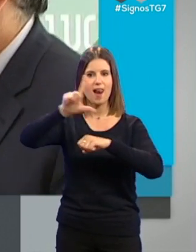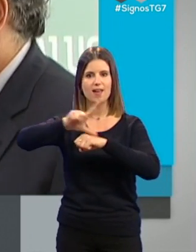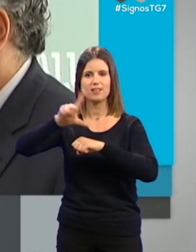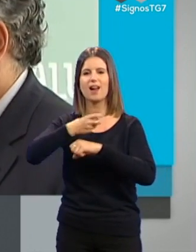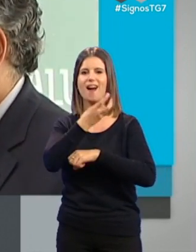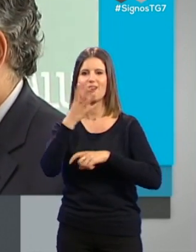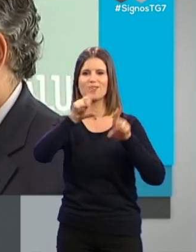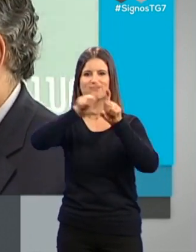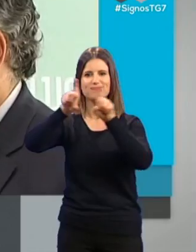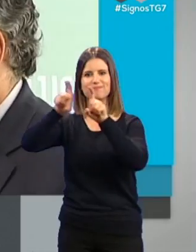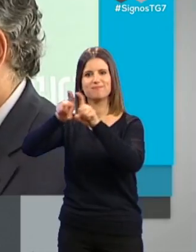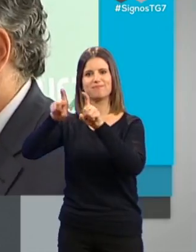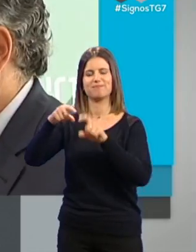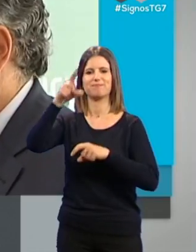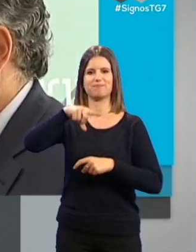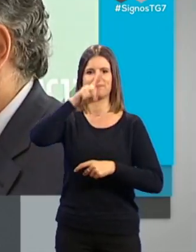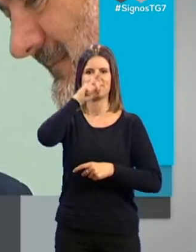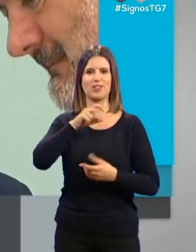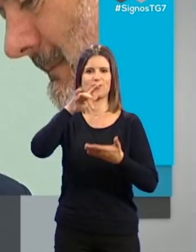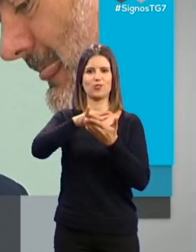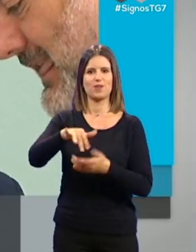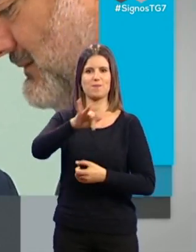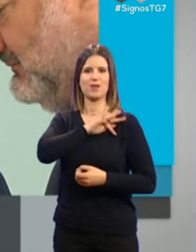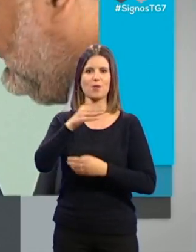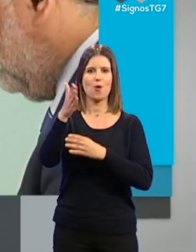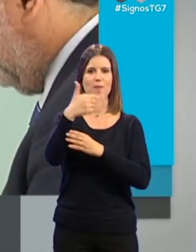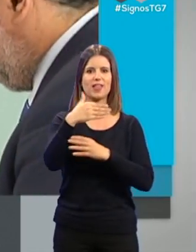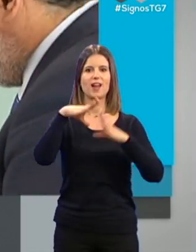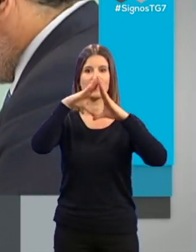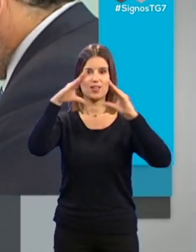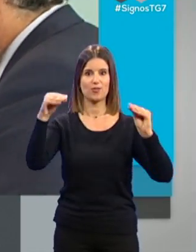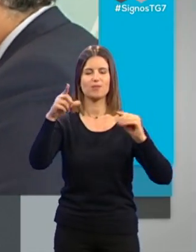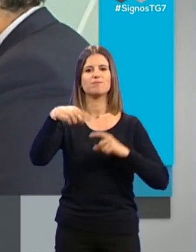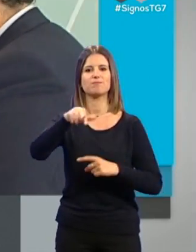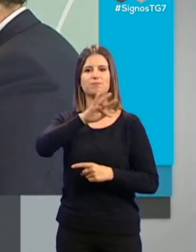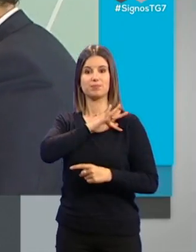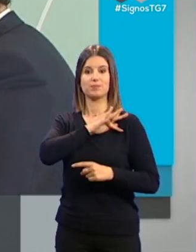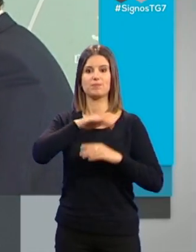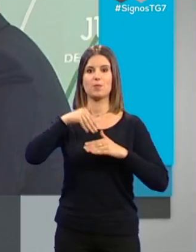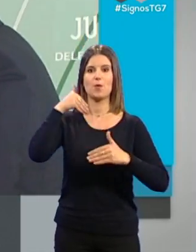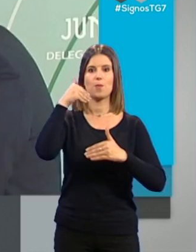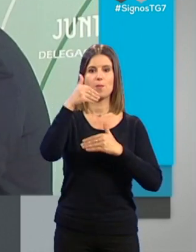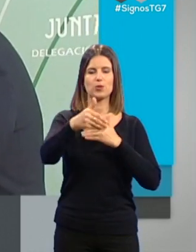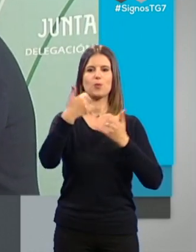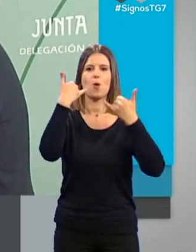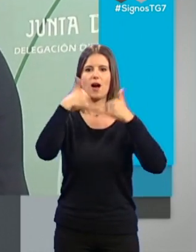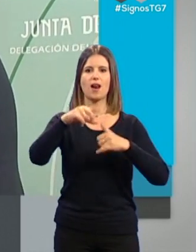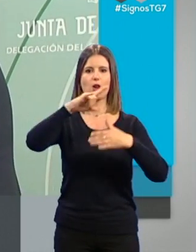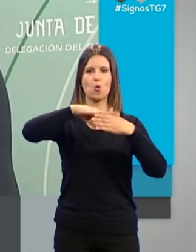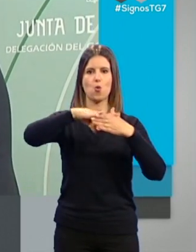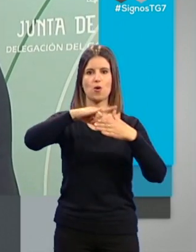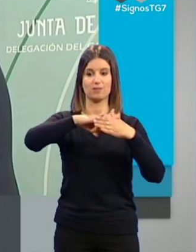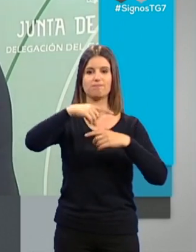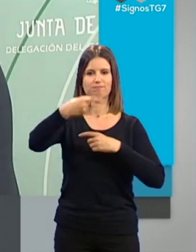de las entidades que han sido distinguidas este año con las banderas de Andalucía, unos galardones que se entregarán en una gala el próximo lunes